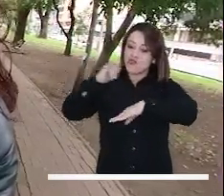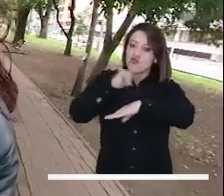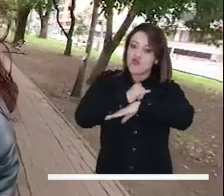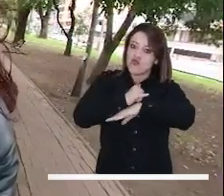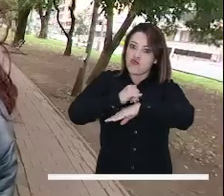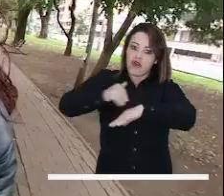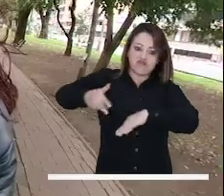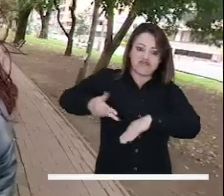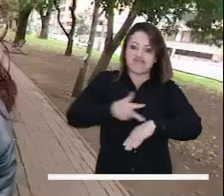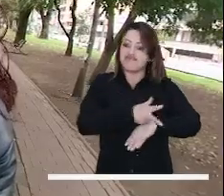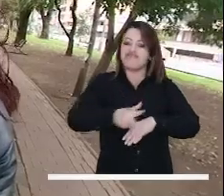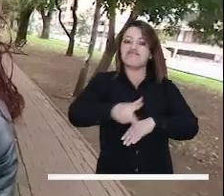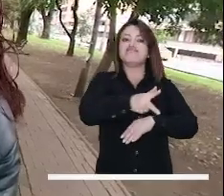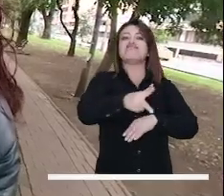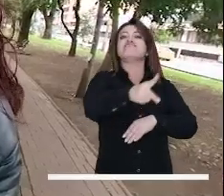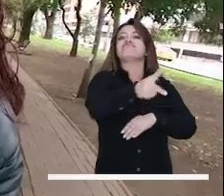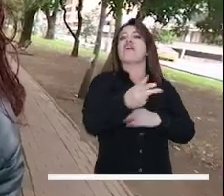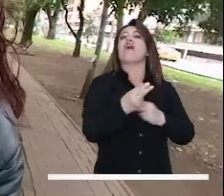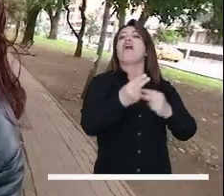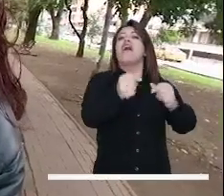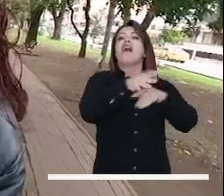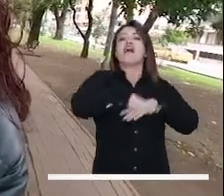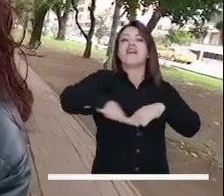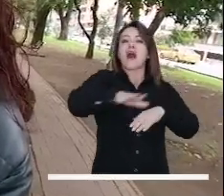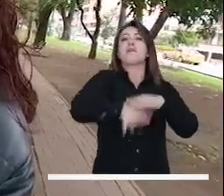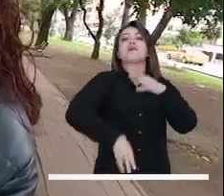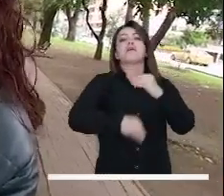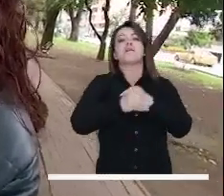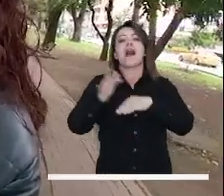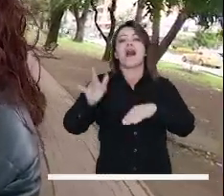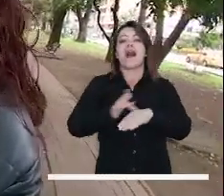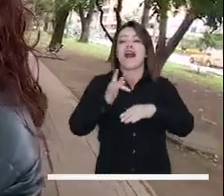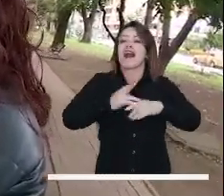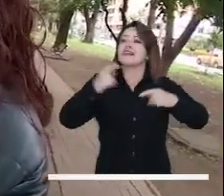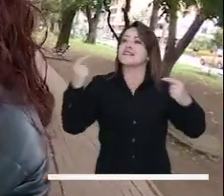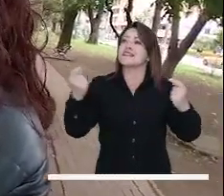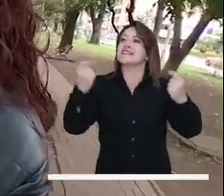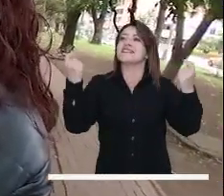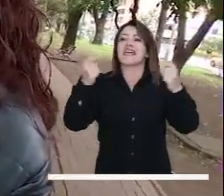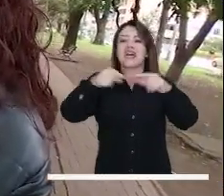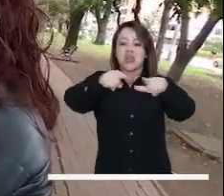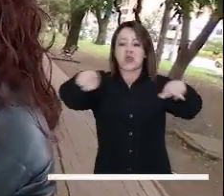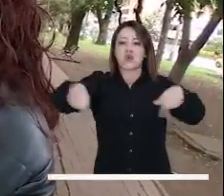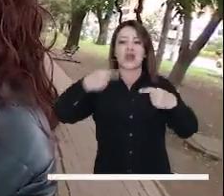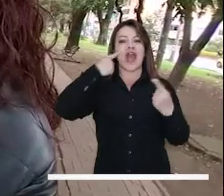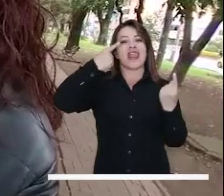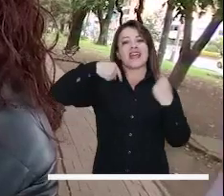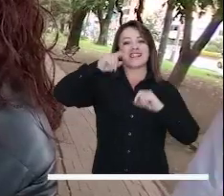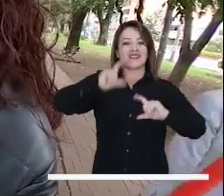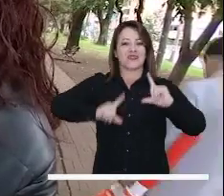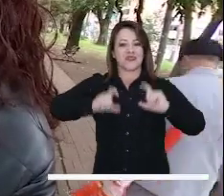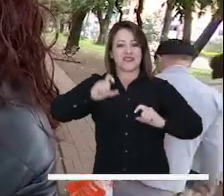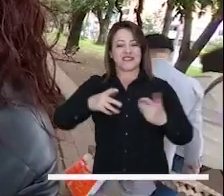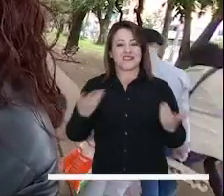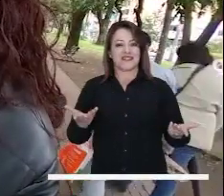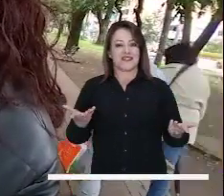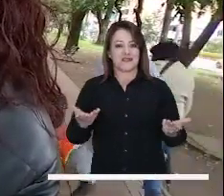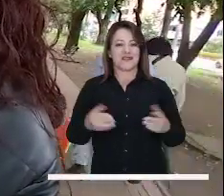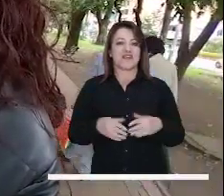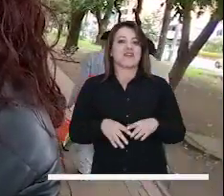una movilidad fluida y promocionar los lugares turísticos, que no solamente son